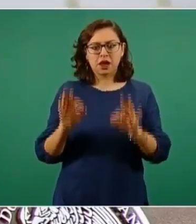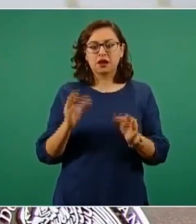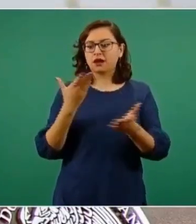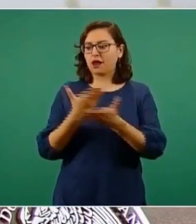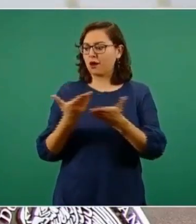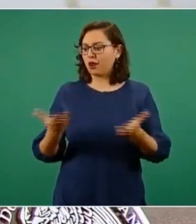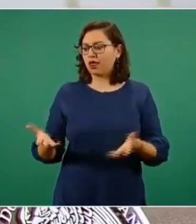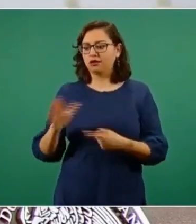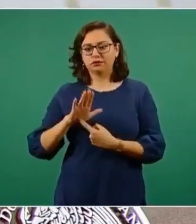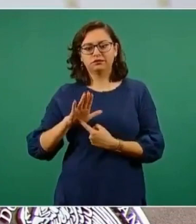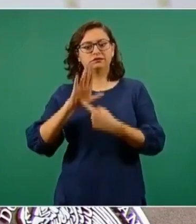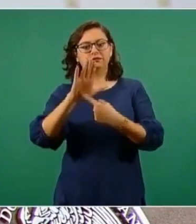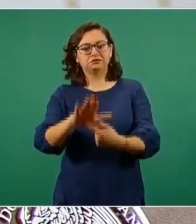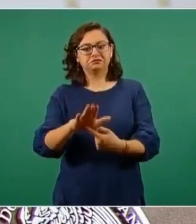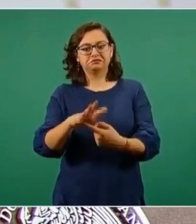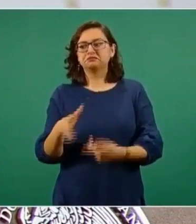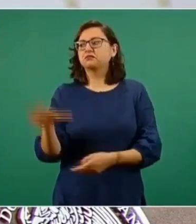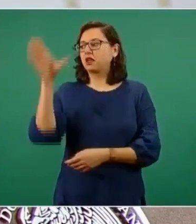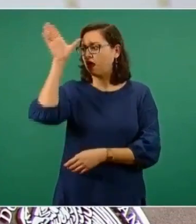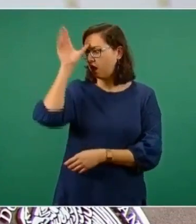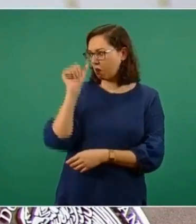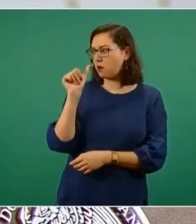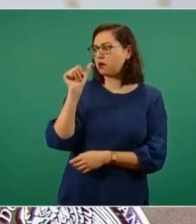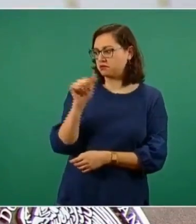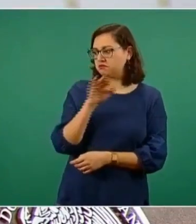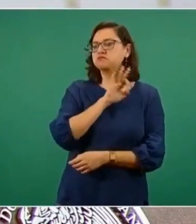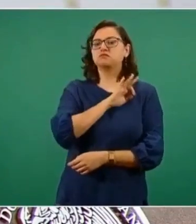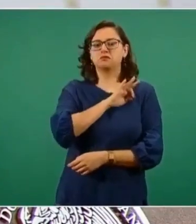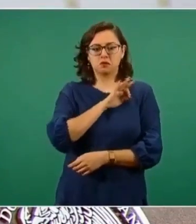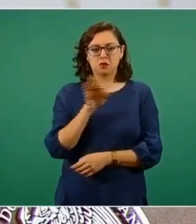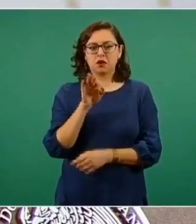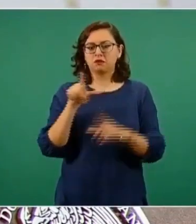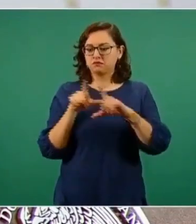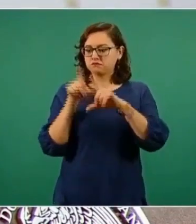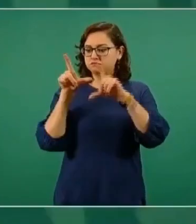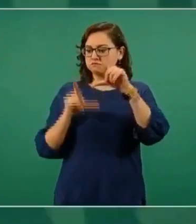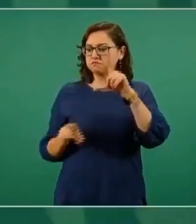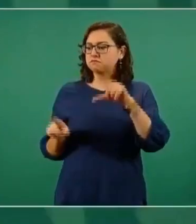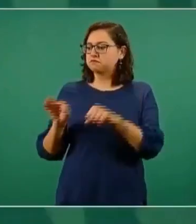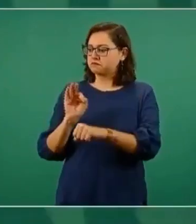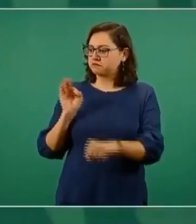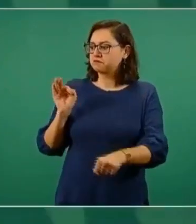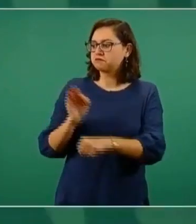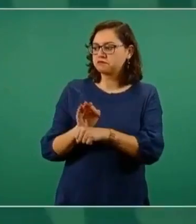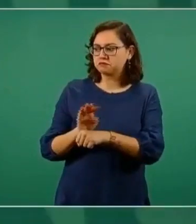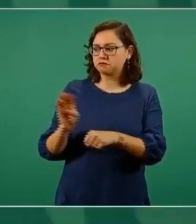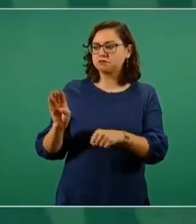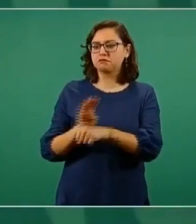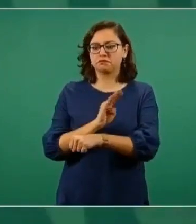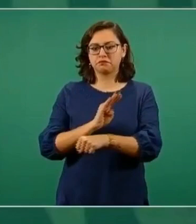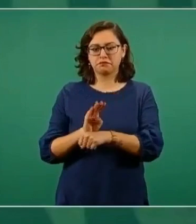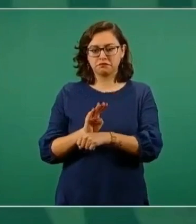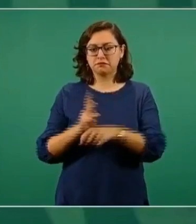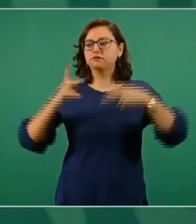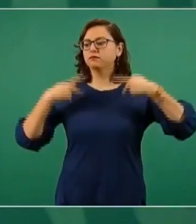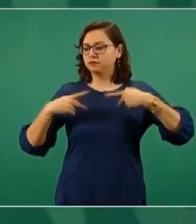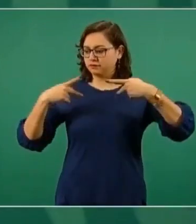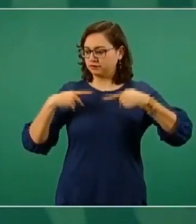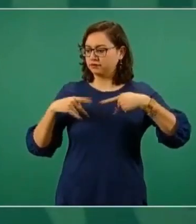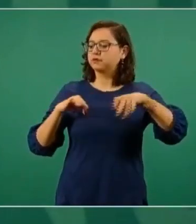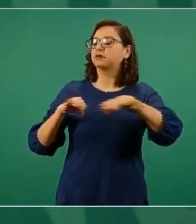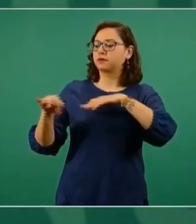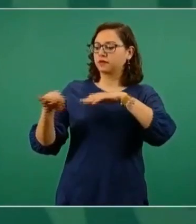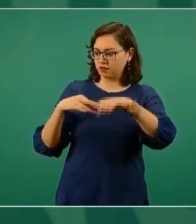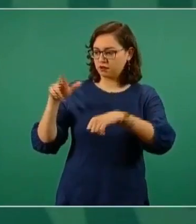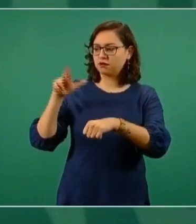llegar a acuerdos sustanciosos y en beneficio de nuestro país y, en este caso, en beneficio de los trabajadores.